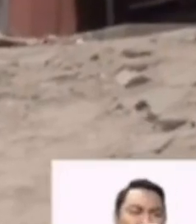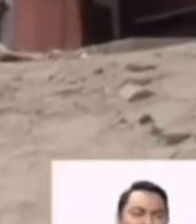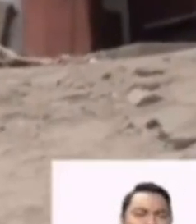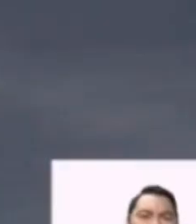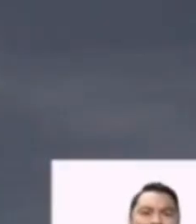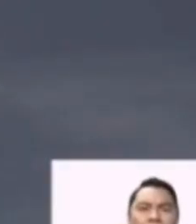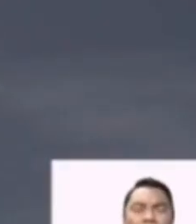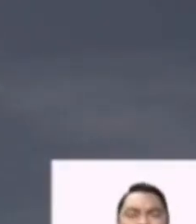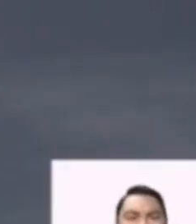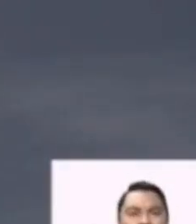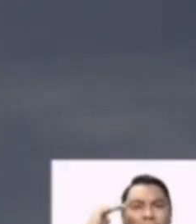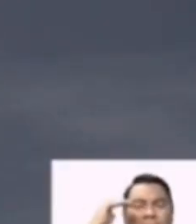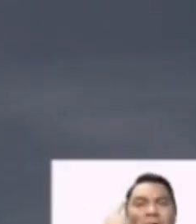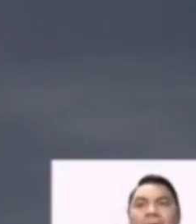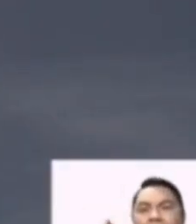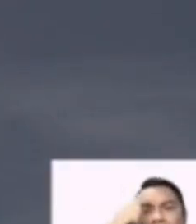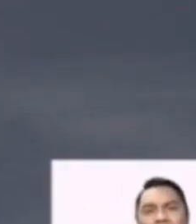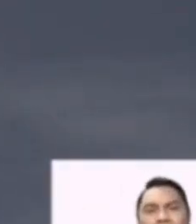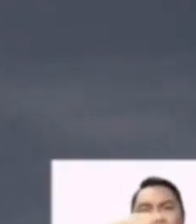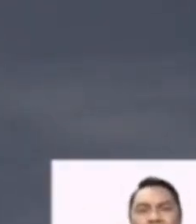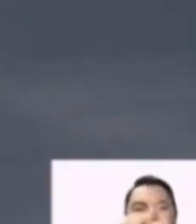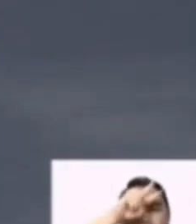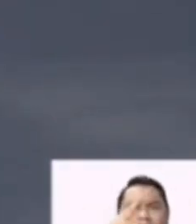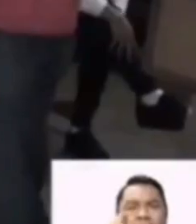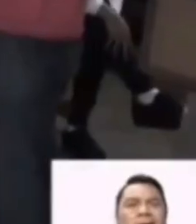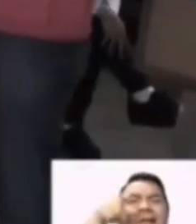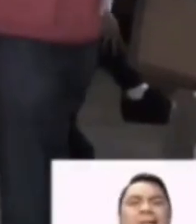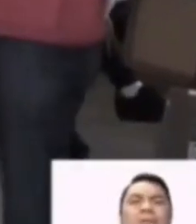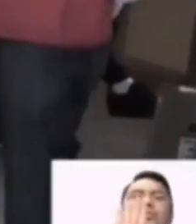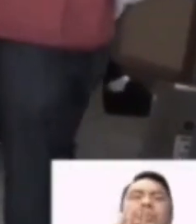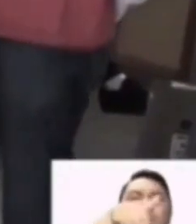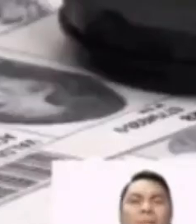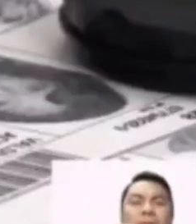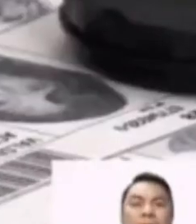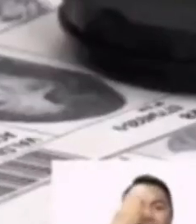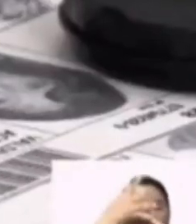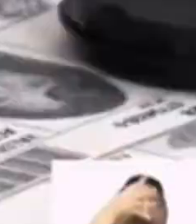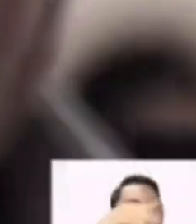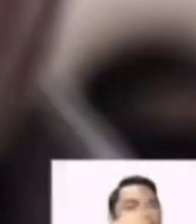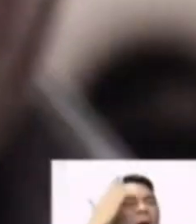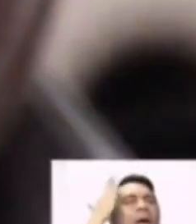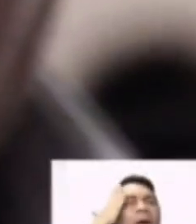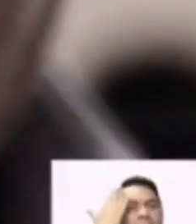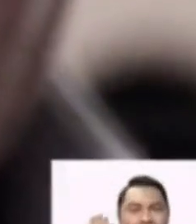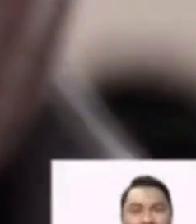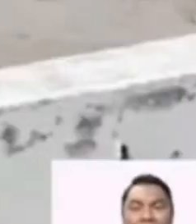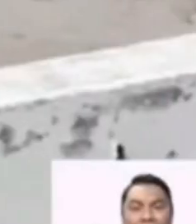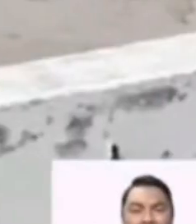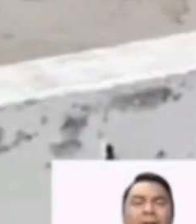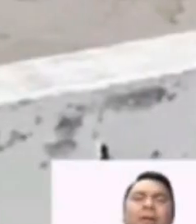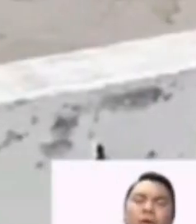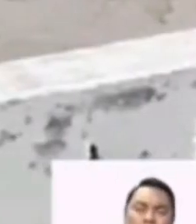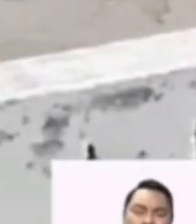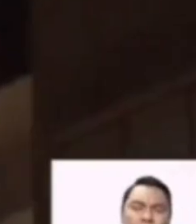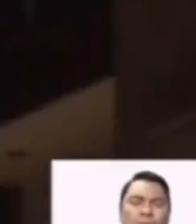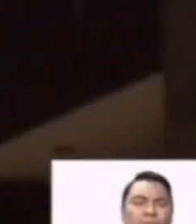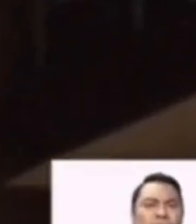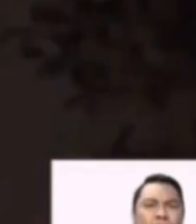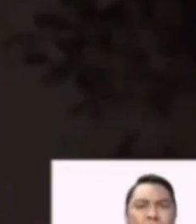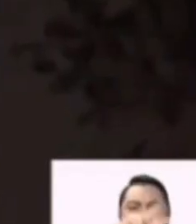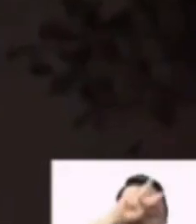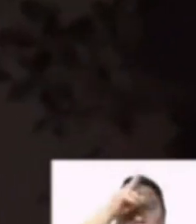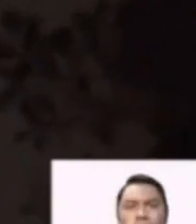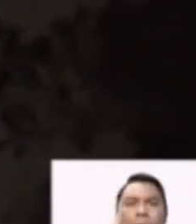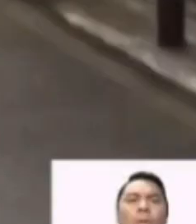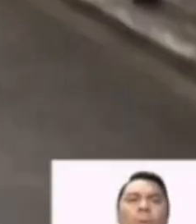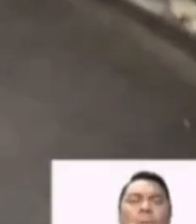crece y que nos inspira. El Perú que quieres necesita tu voto informado y consciente. Bendito es el orgullo con el